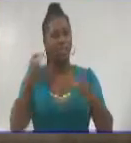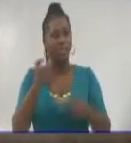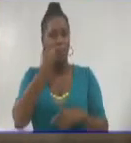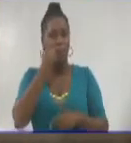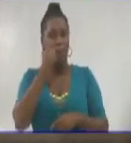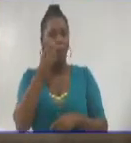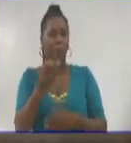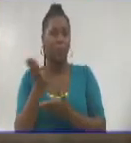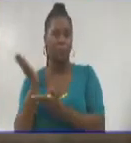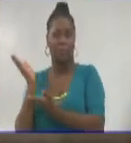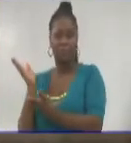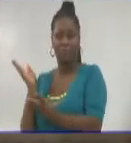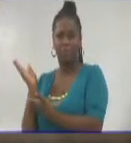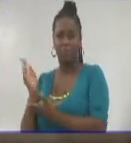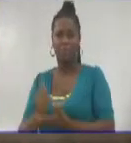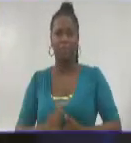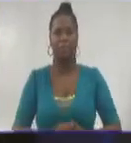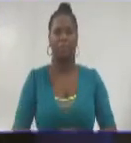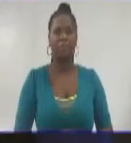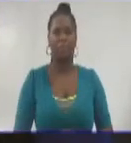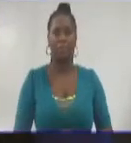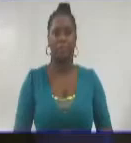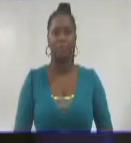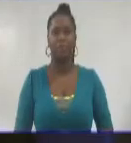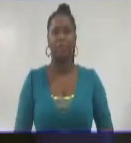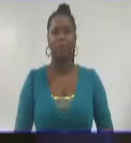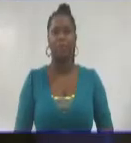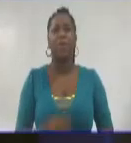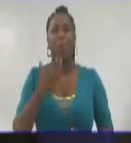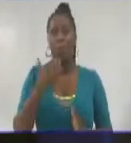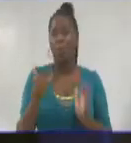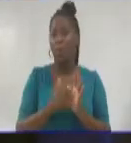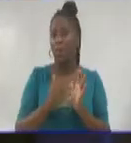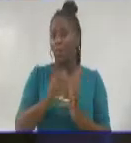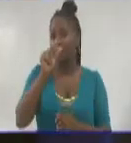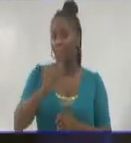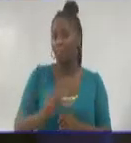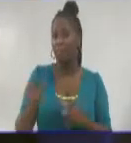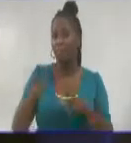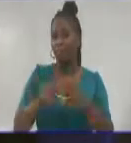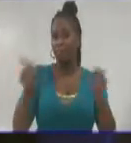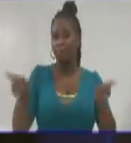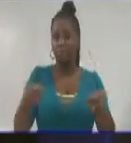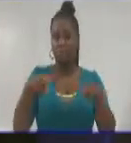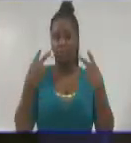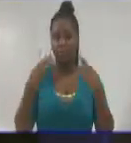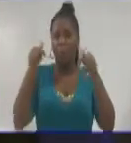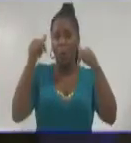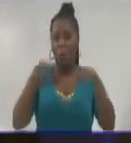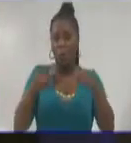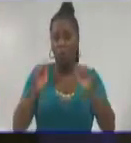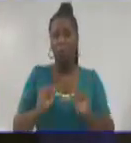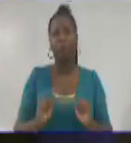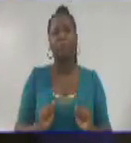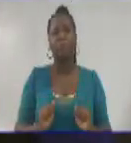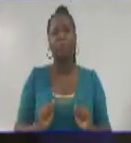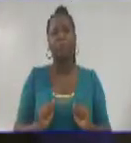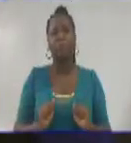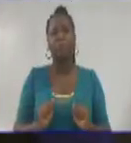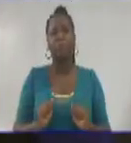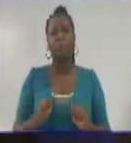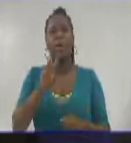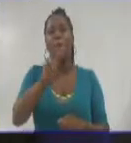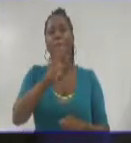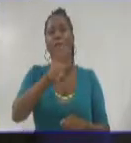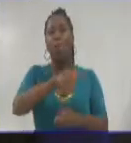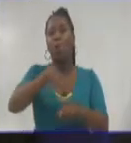Perigó. Buenas tardes y adelante Perigó. Sí, me se habla, buenas tardes a Rafael y a toda la teleaudiencia guantanamera que nos acompaña. Déjenme decirle que en las últimas